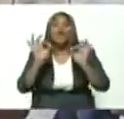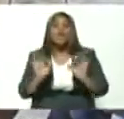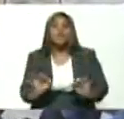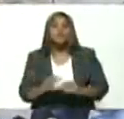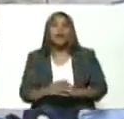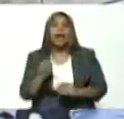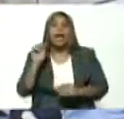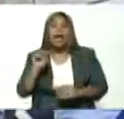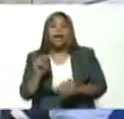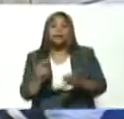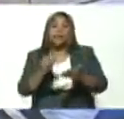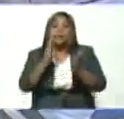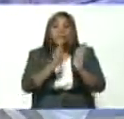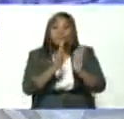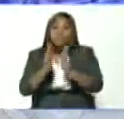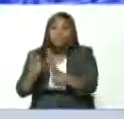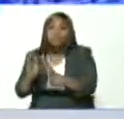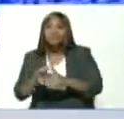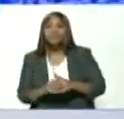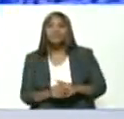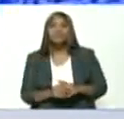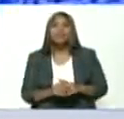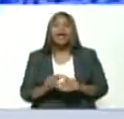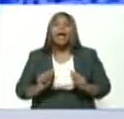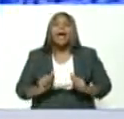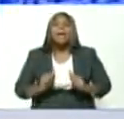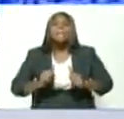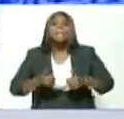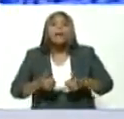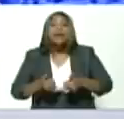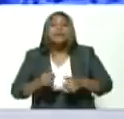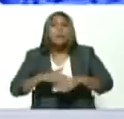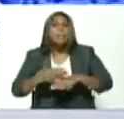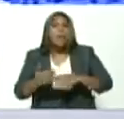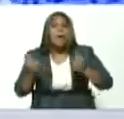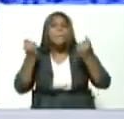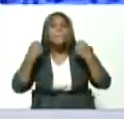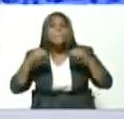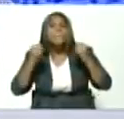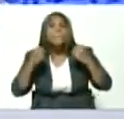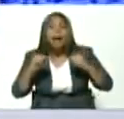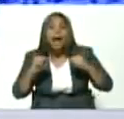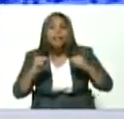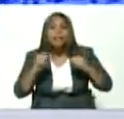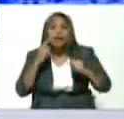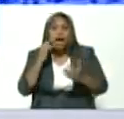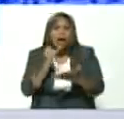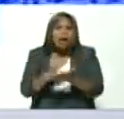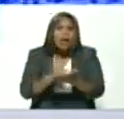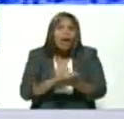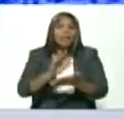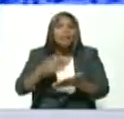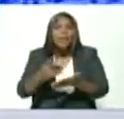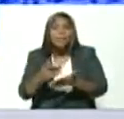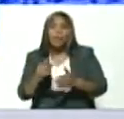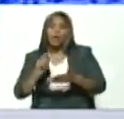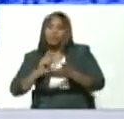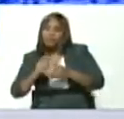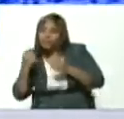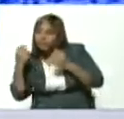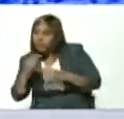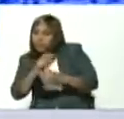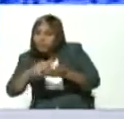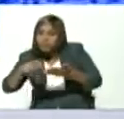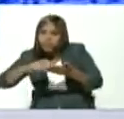agenda que surge de la práctica a la teoría y de la teoría va a la práctica ¿verdad Jesús Martínez?